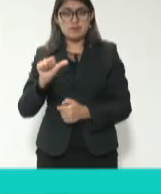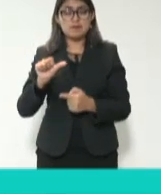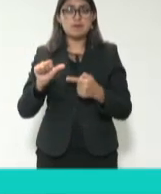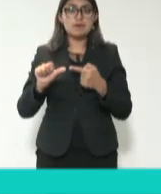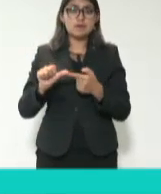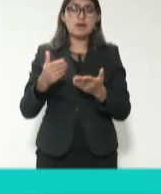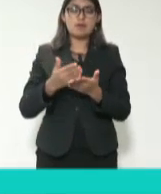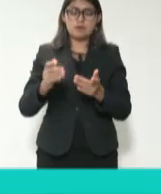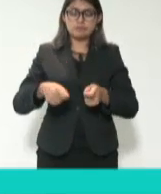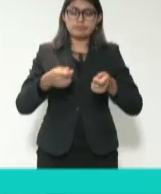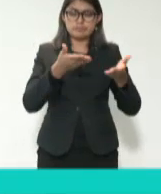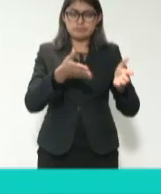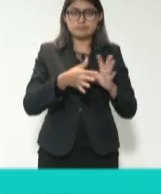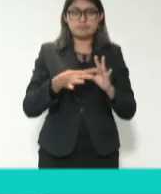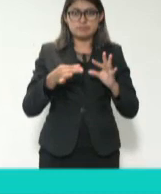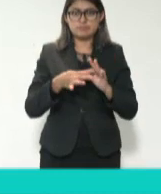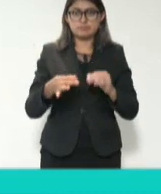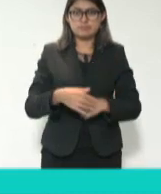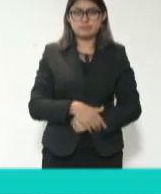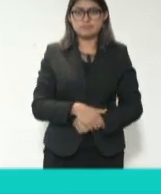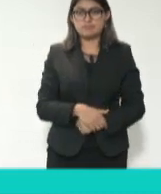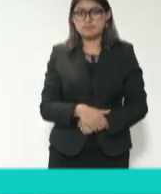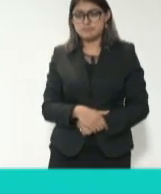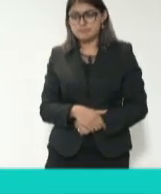y le damos la palabra. Gracias.